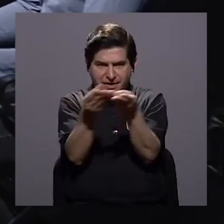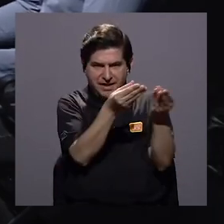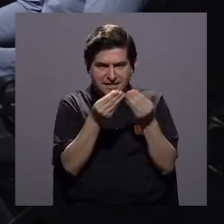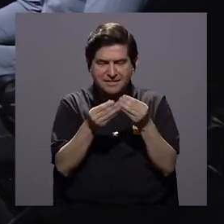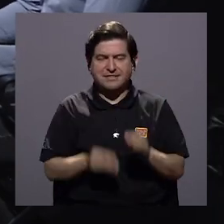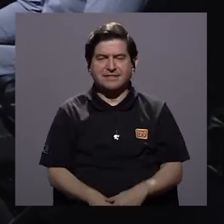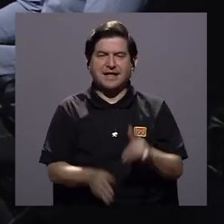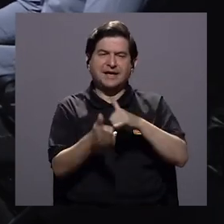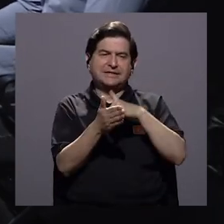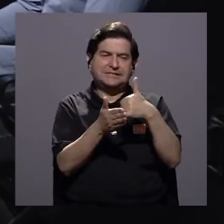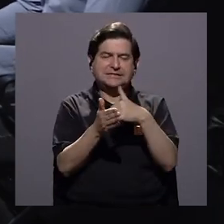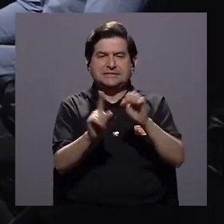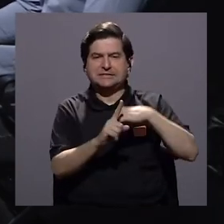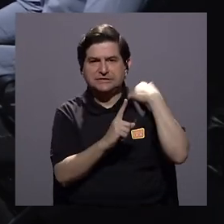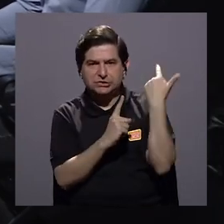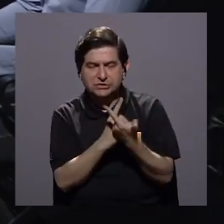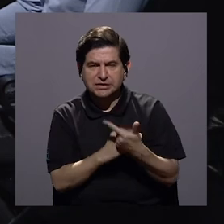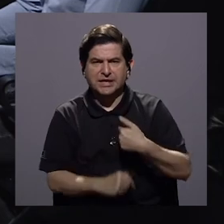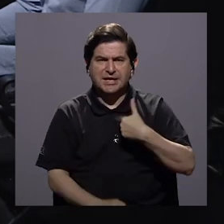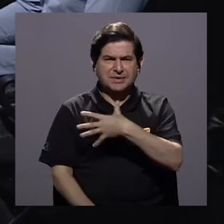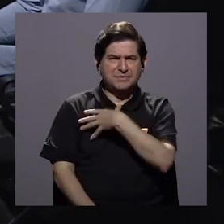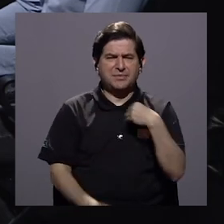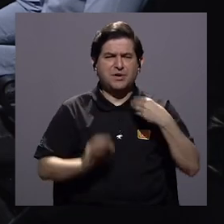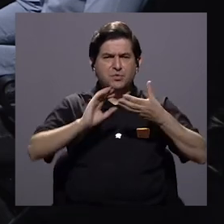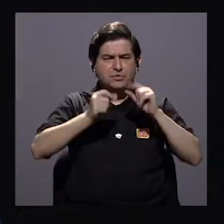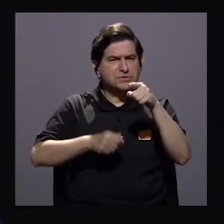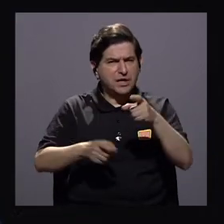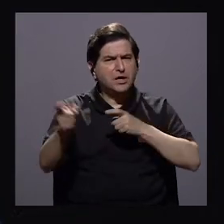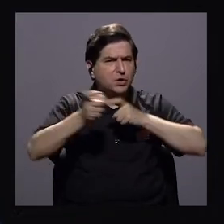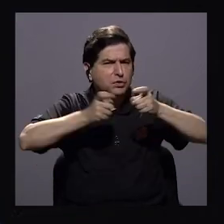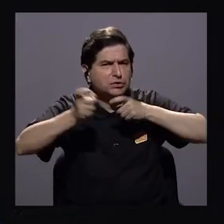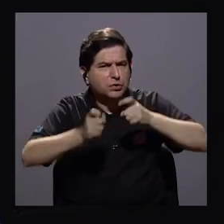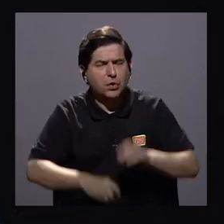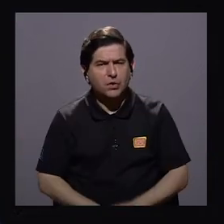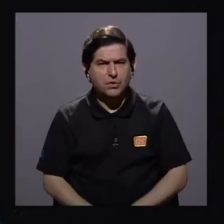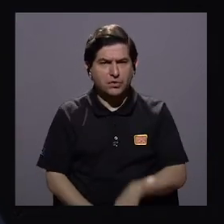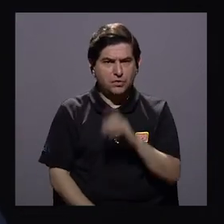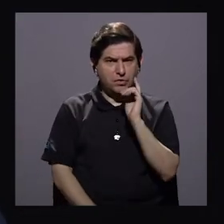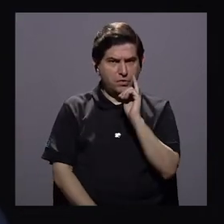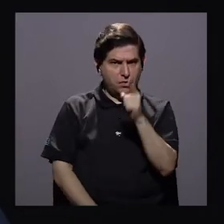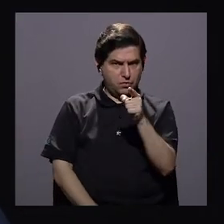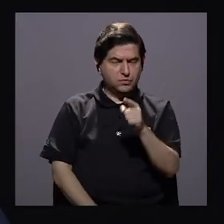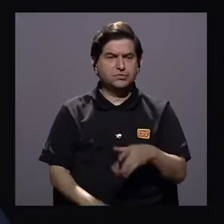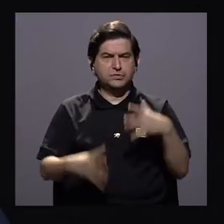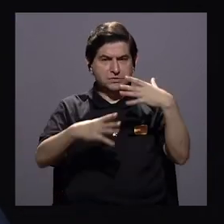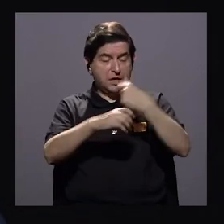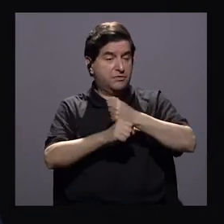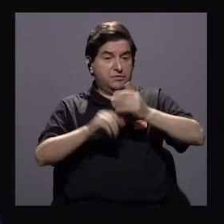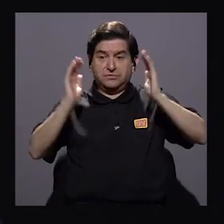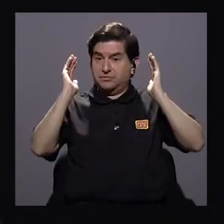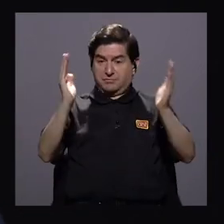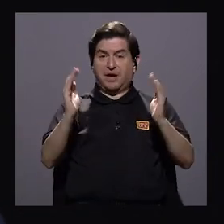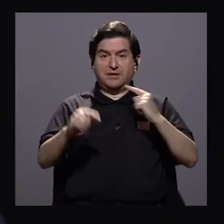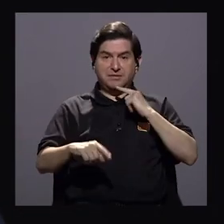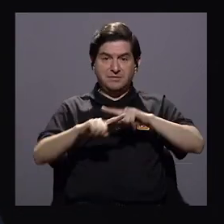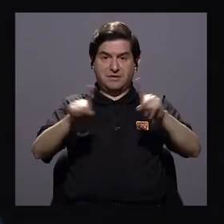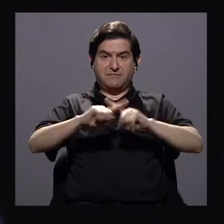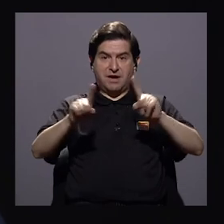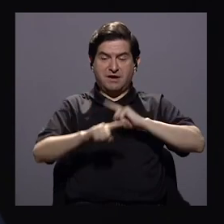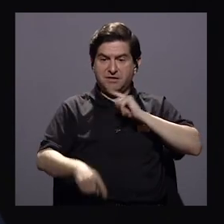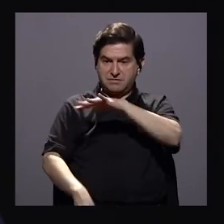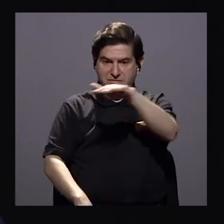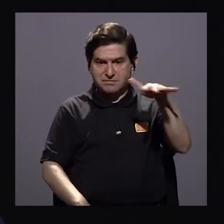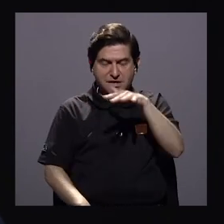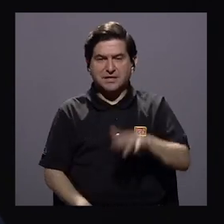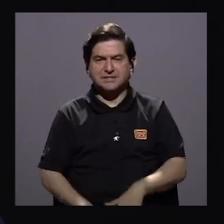territorio y vulnerabilidad social. A mí me gustan mucho los datos que ustedes manejan. Usted acaba de haber hecho un resumen inmenso de realidades y